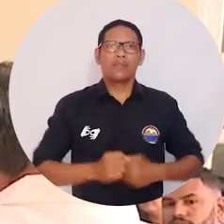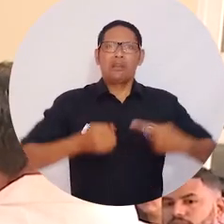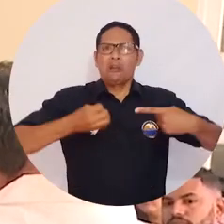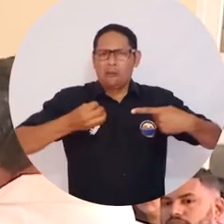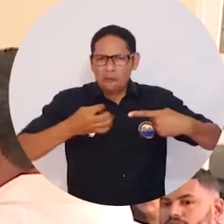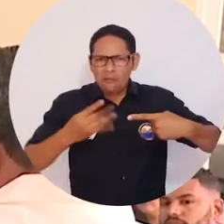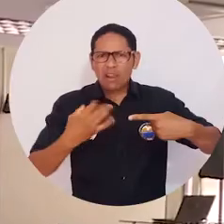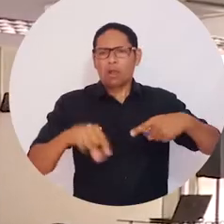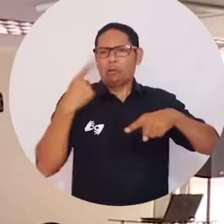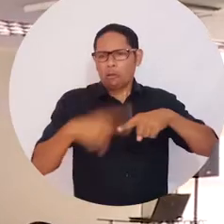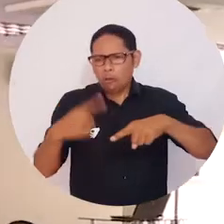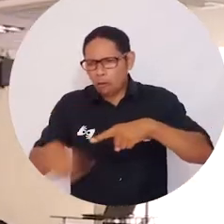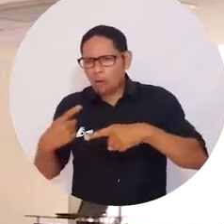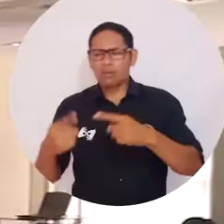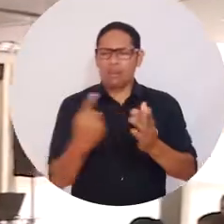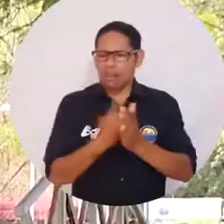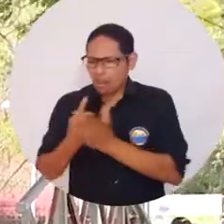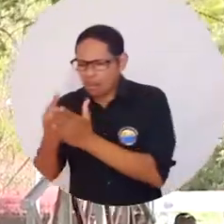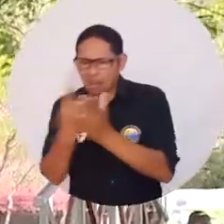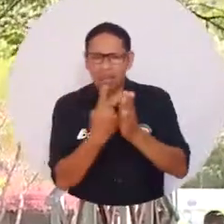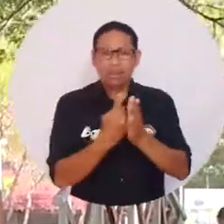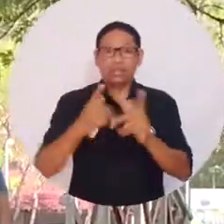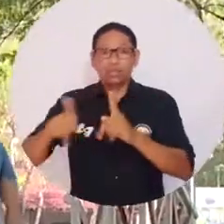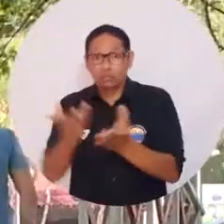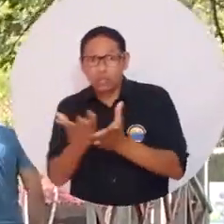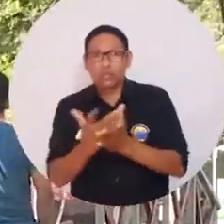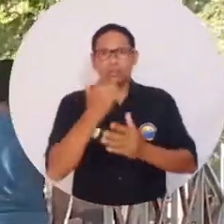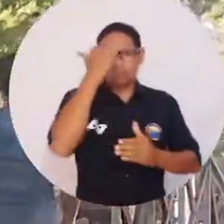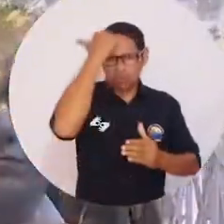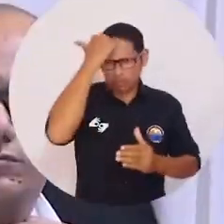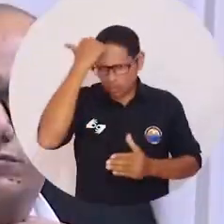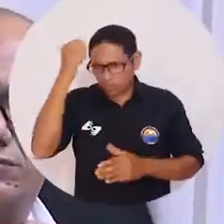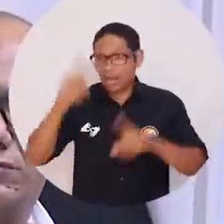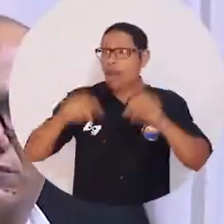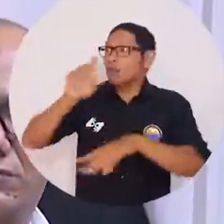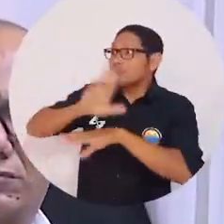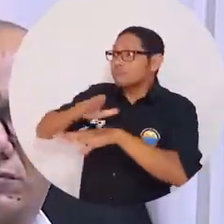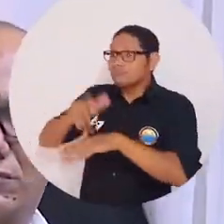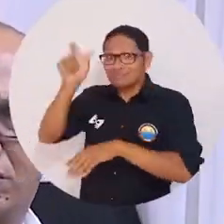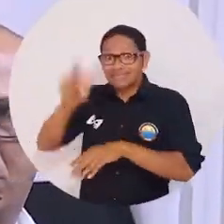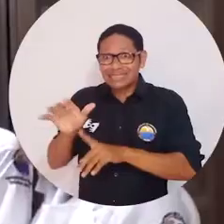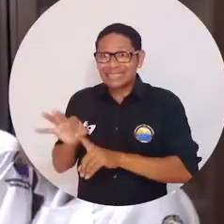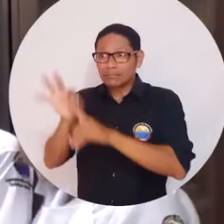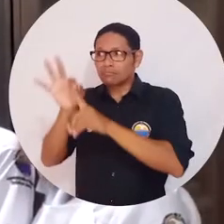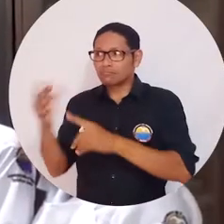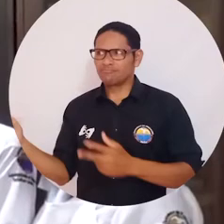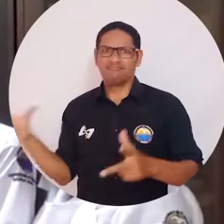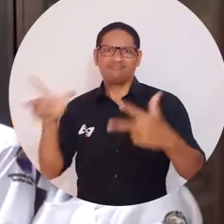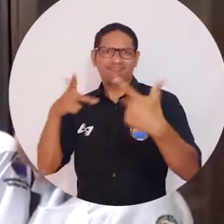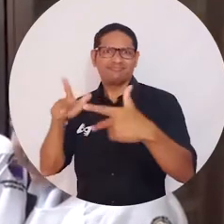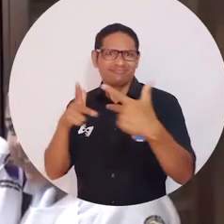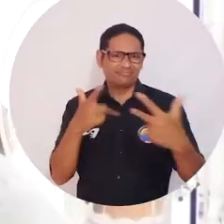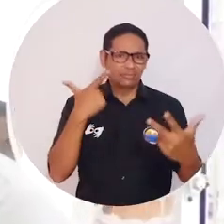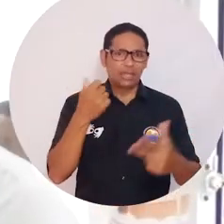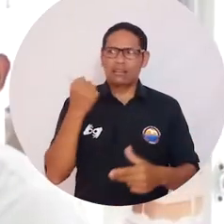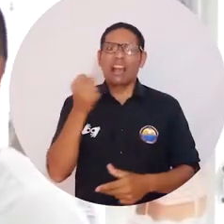Con conferencias y charlas entre docentes, estudiantes, egresados, directivos e invitados especiales, la Alma Mater